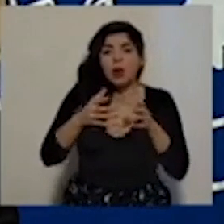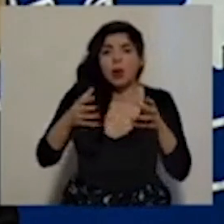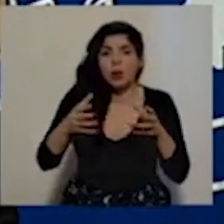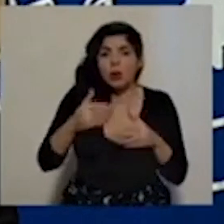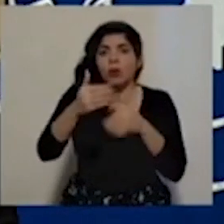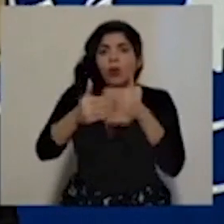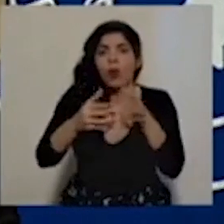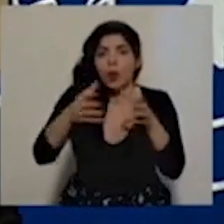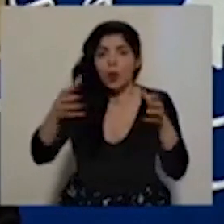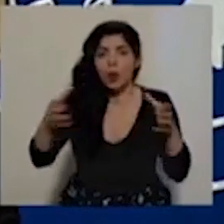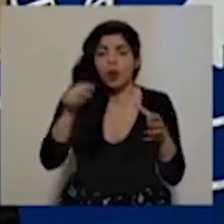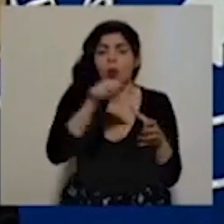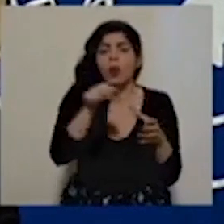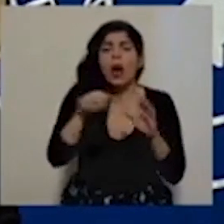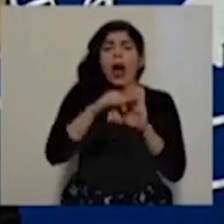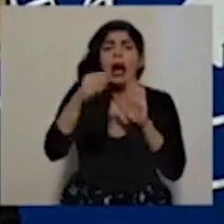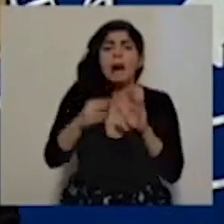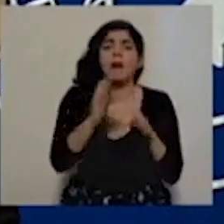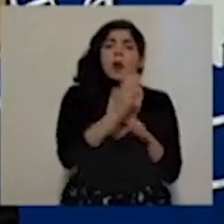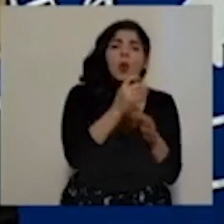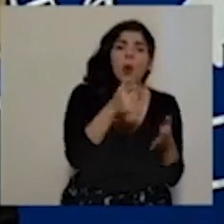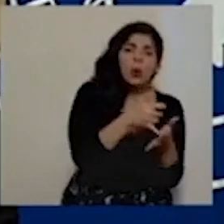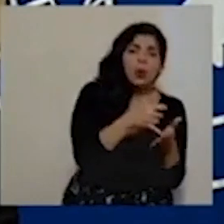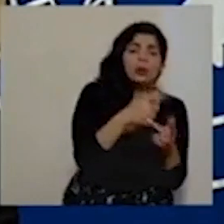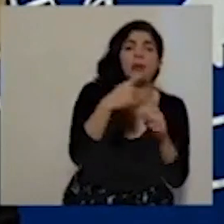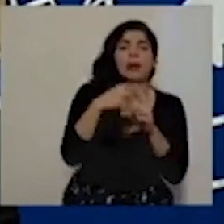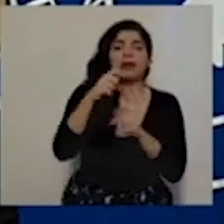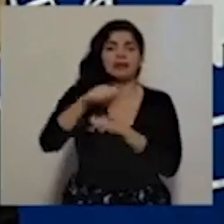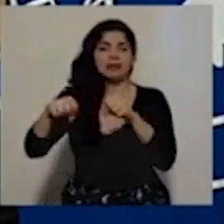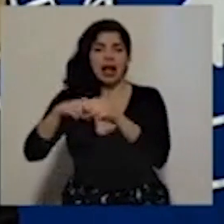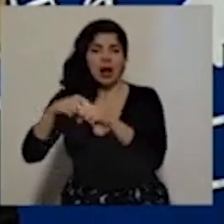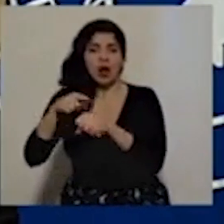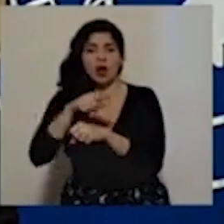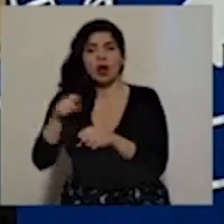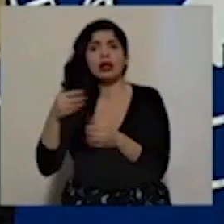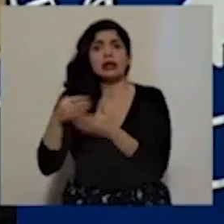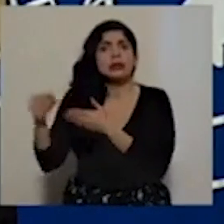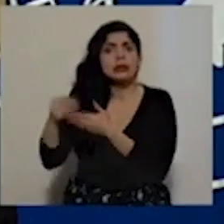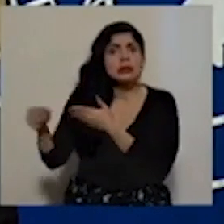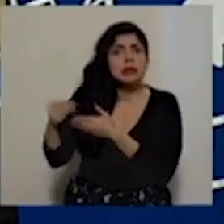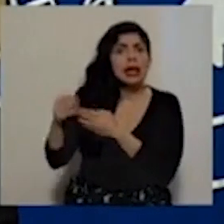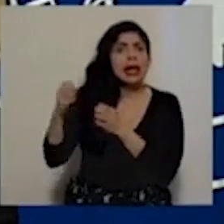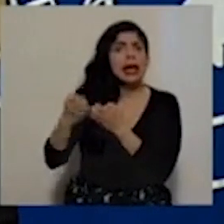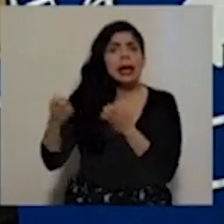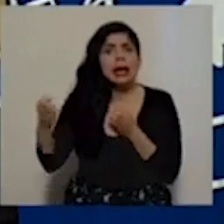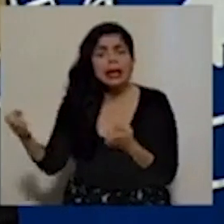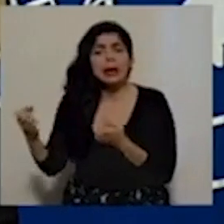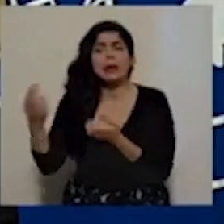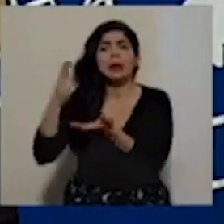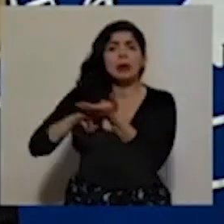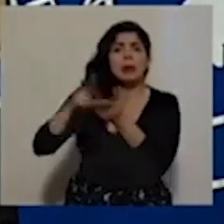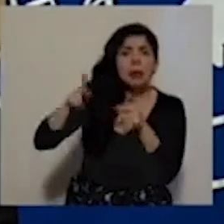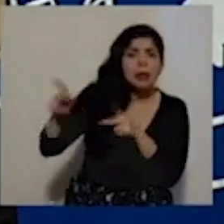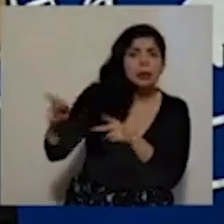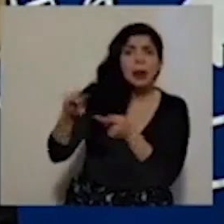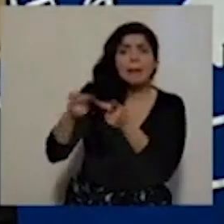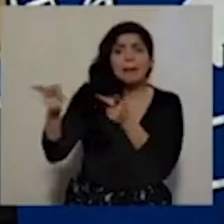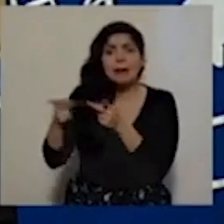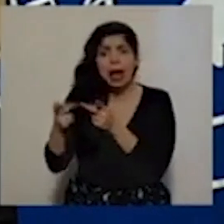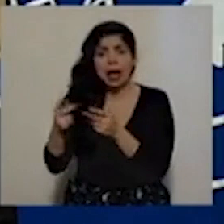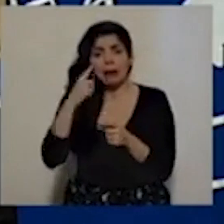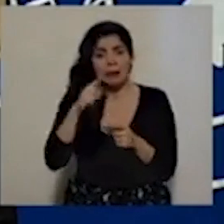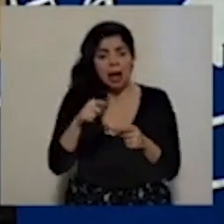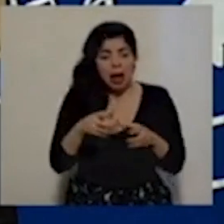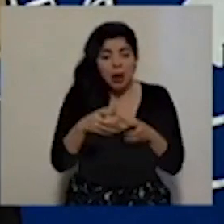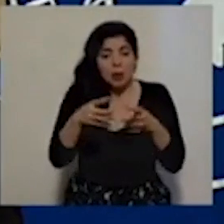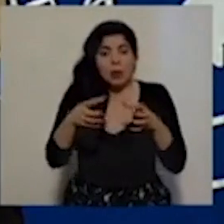de cuidados intermedios para pacientes COVID. Ha hecho un esfuerzo muy grande en adquirir equipo, en traer gente, en crear plazas, una serie